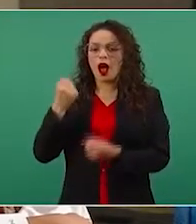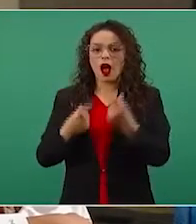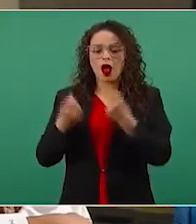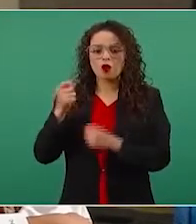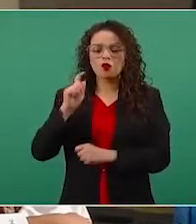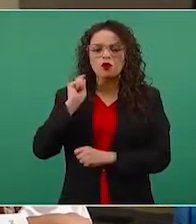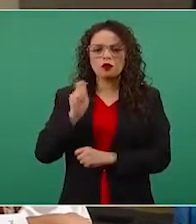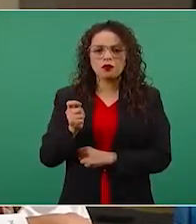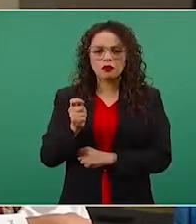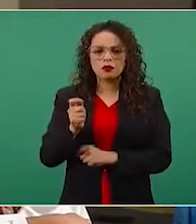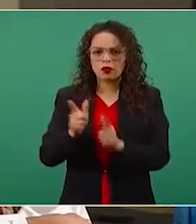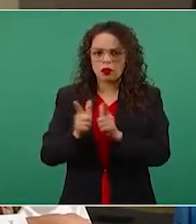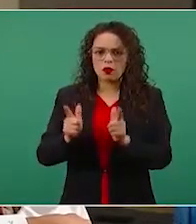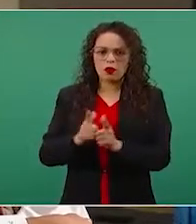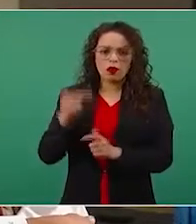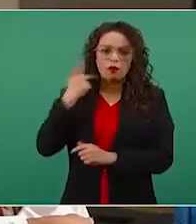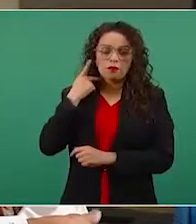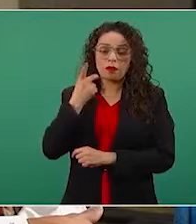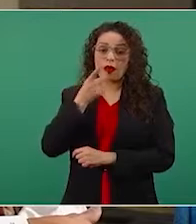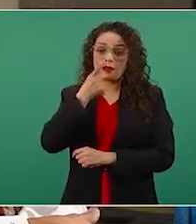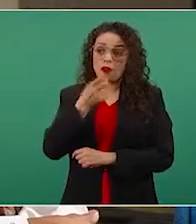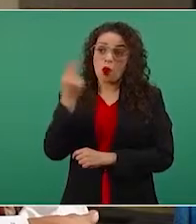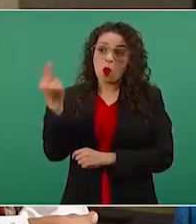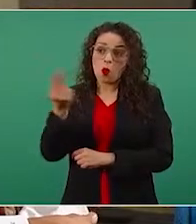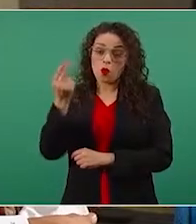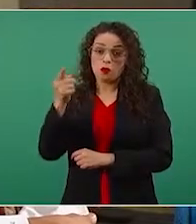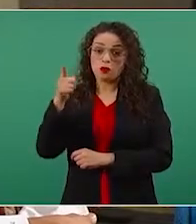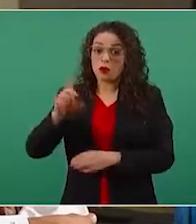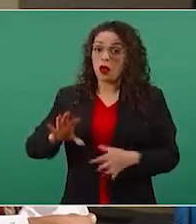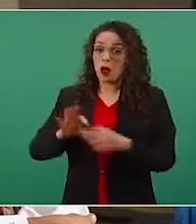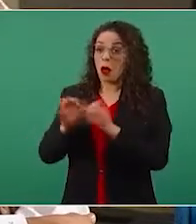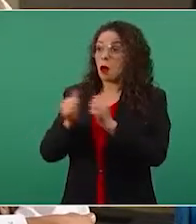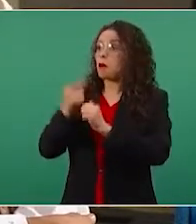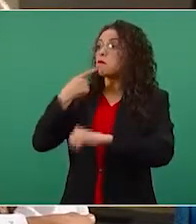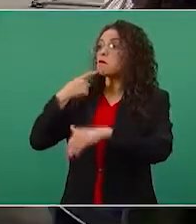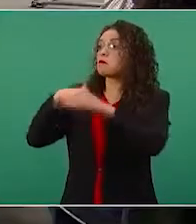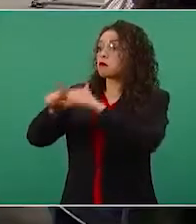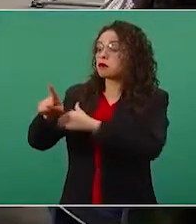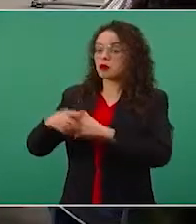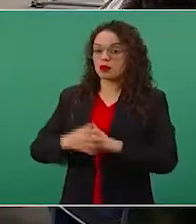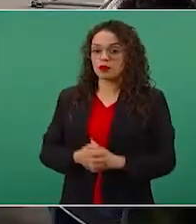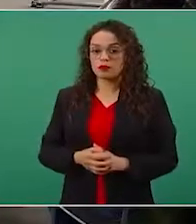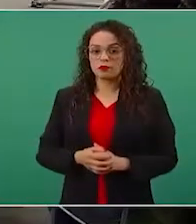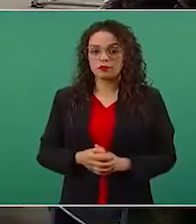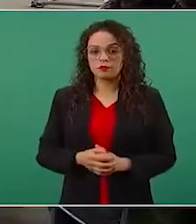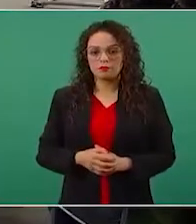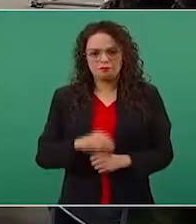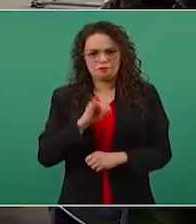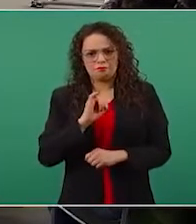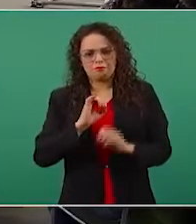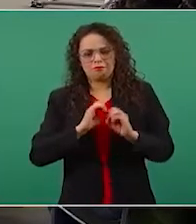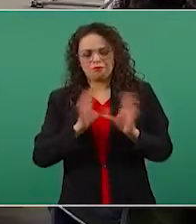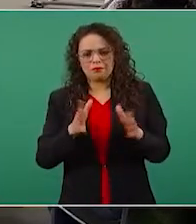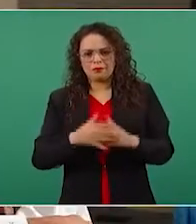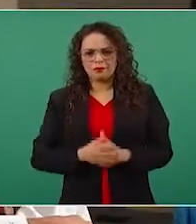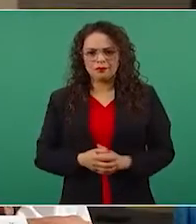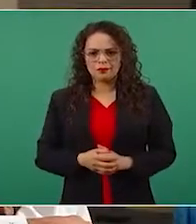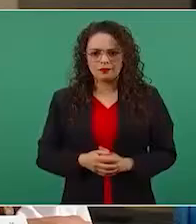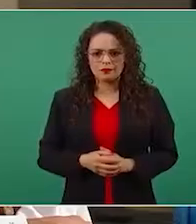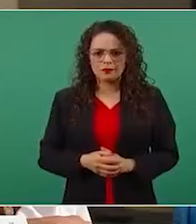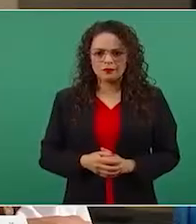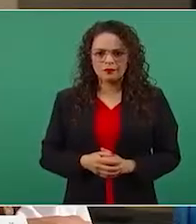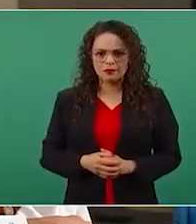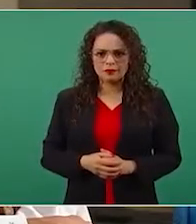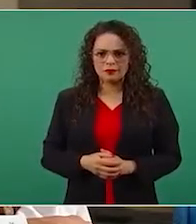ahora de que usted tuvo que ver en esta denuncia. Pero ¿cómo lo voy a tener que ver? Y que usted está metiendo la mano en las elecciones.